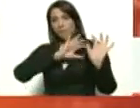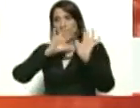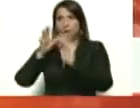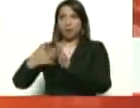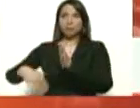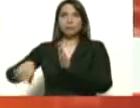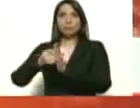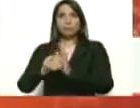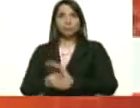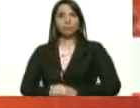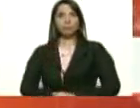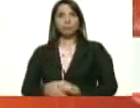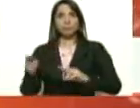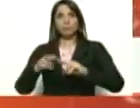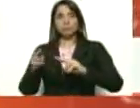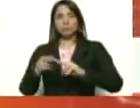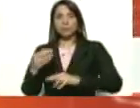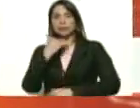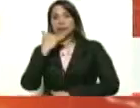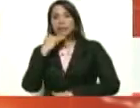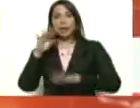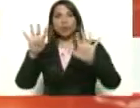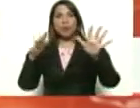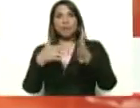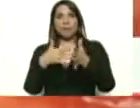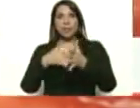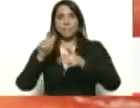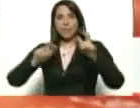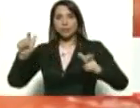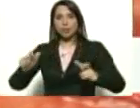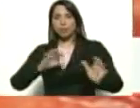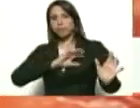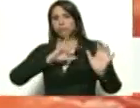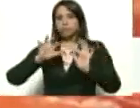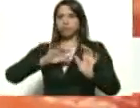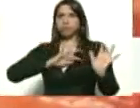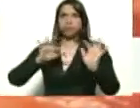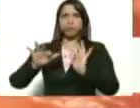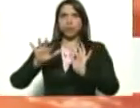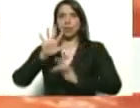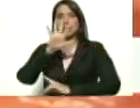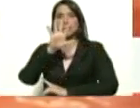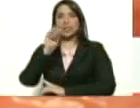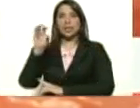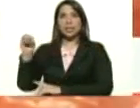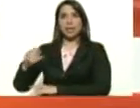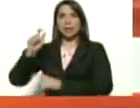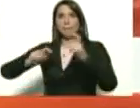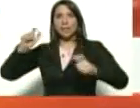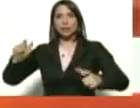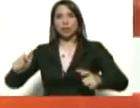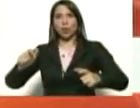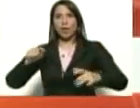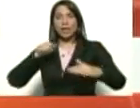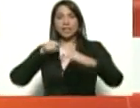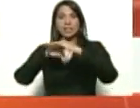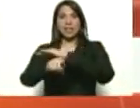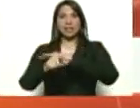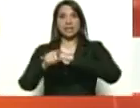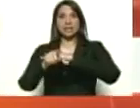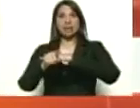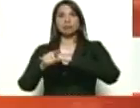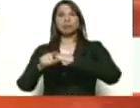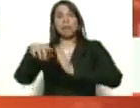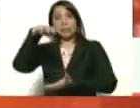regresaron por el Táchira, más de 9,000. Están ingresando unos 500, más o menos. Hemos hecho miles de